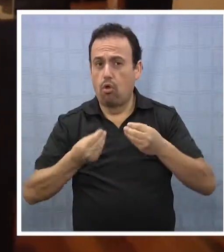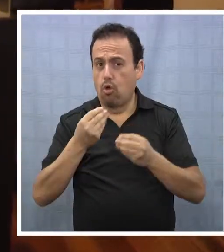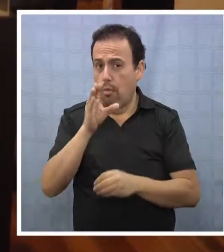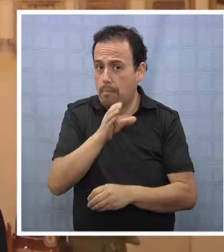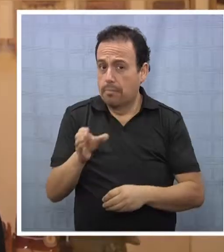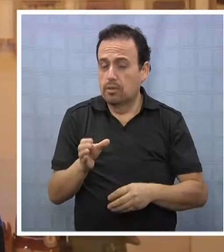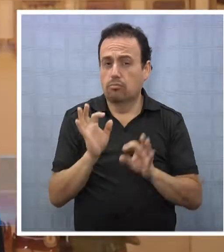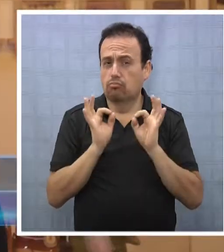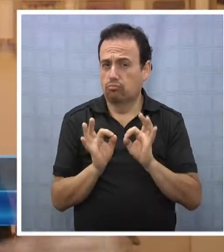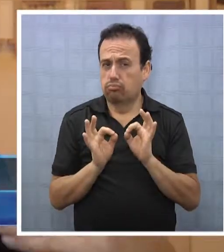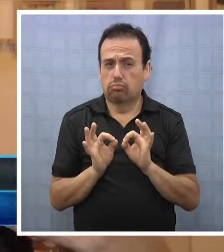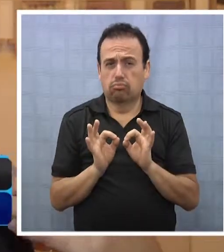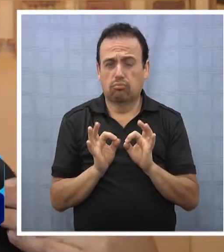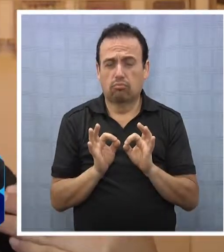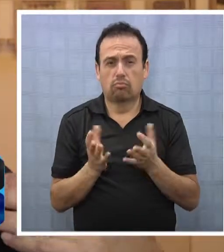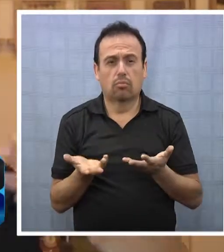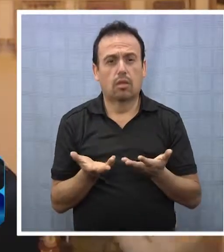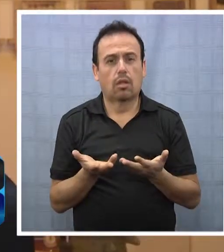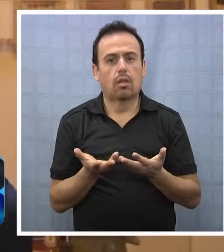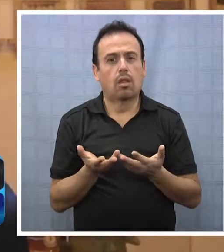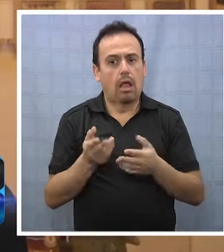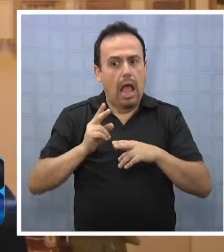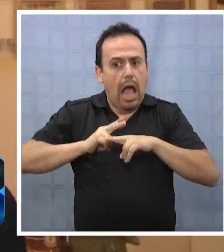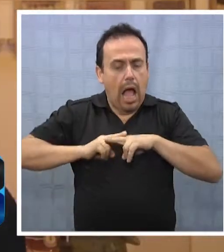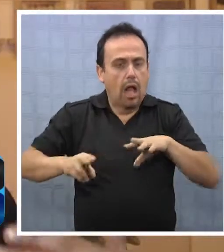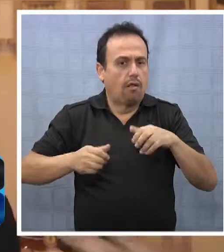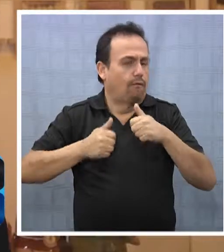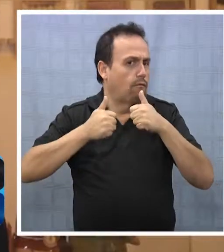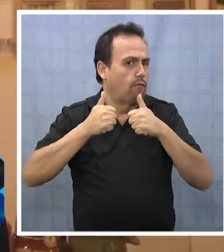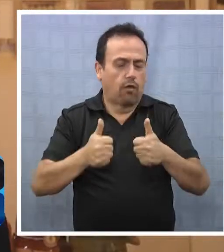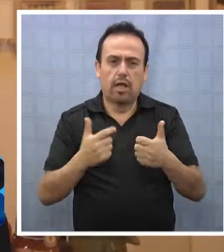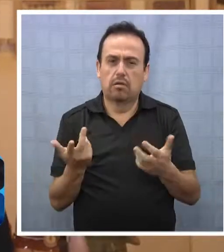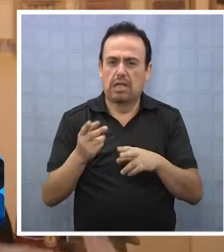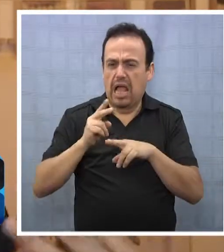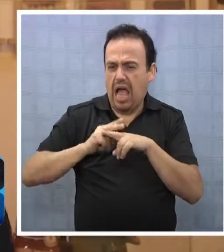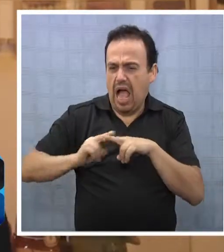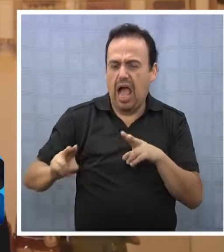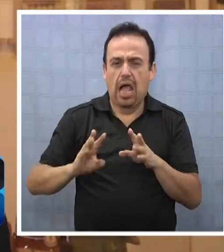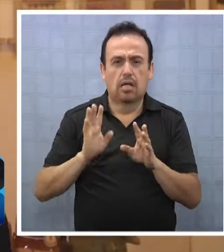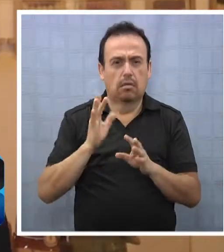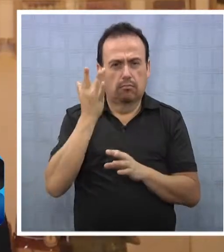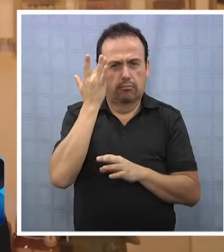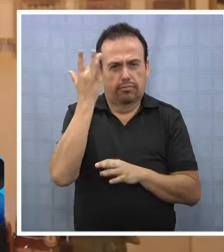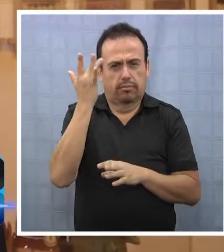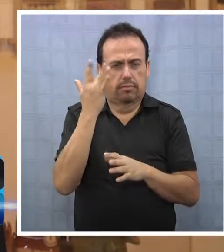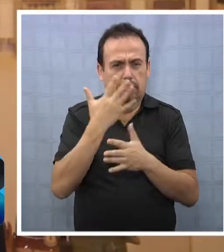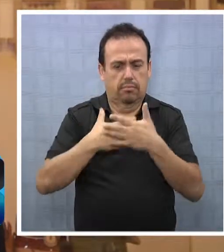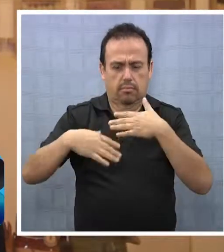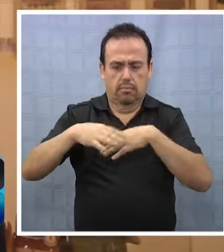muy buenos realizadores, muy buenos creadores, expertos en su oficio, pero no son expertos en